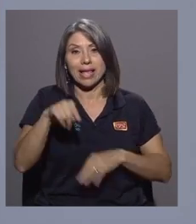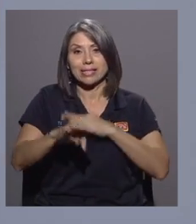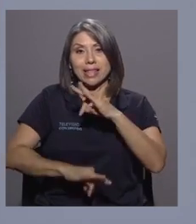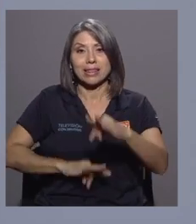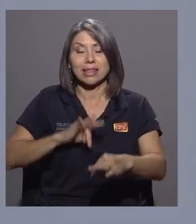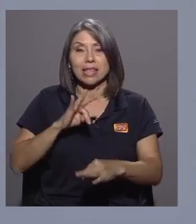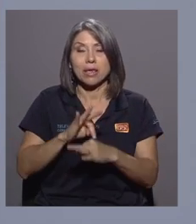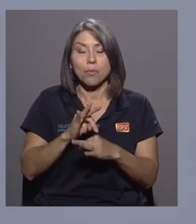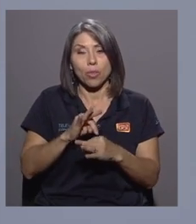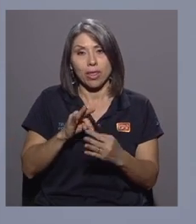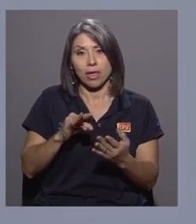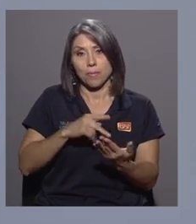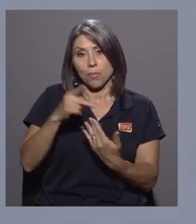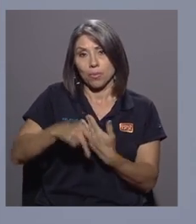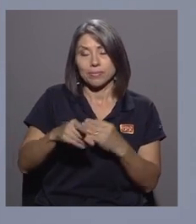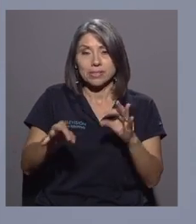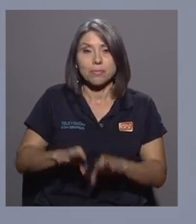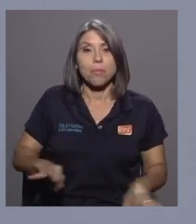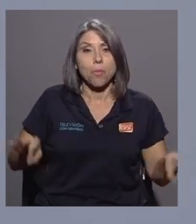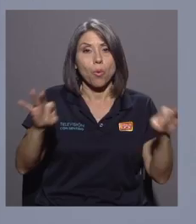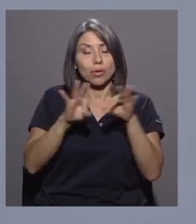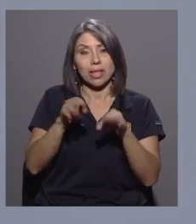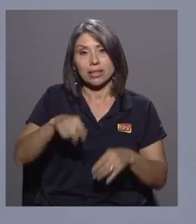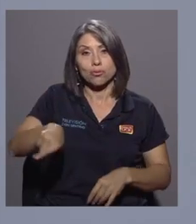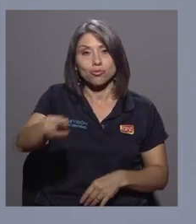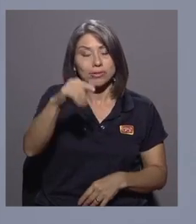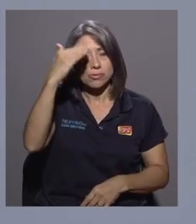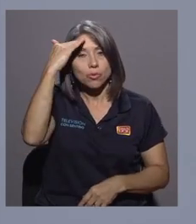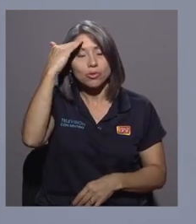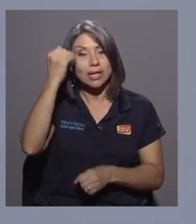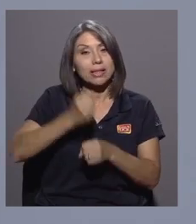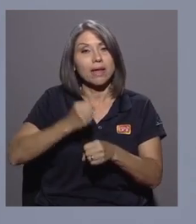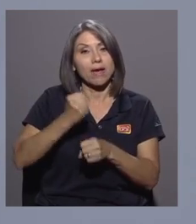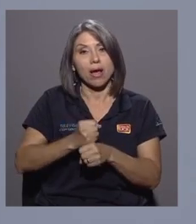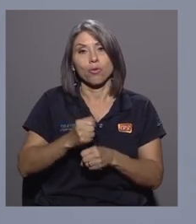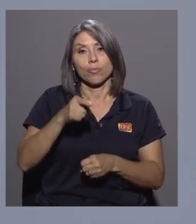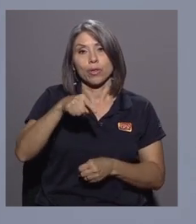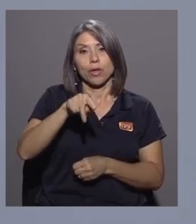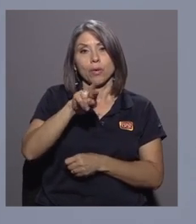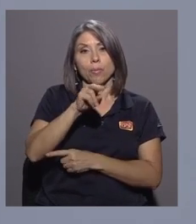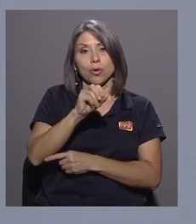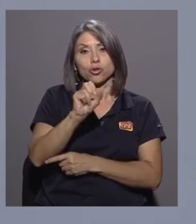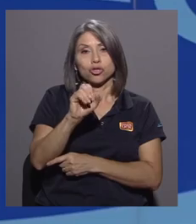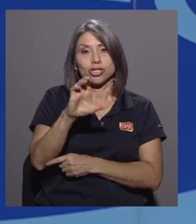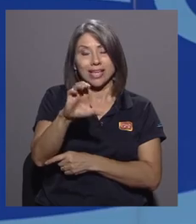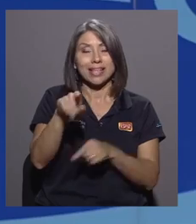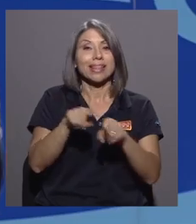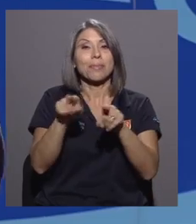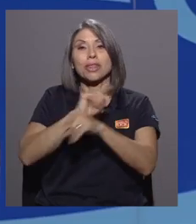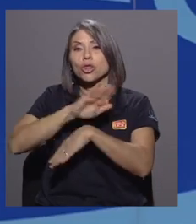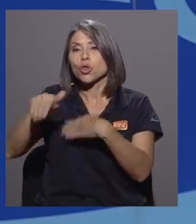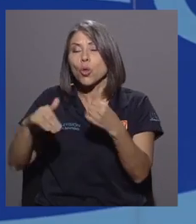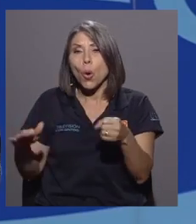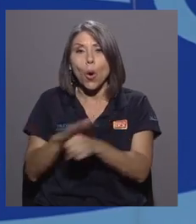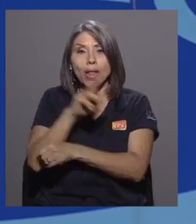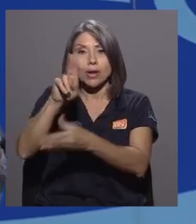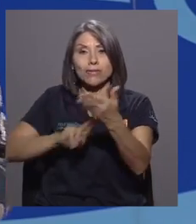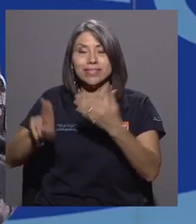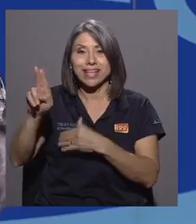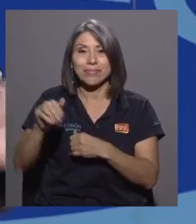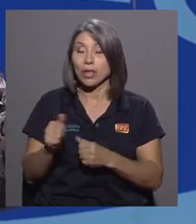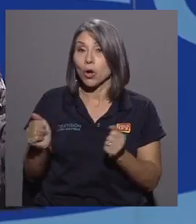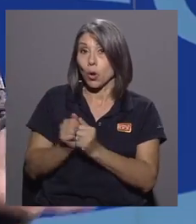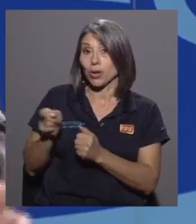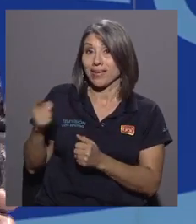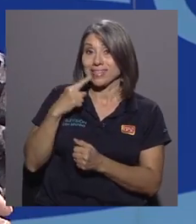proyección es importante para que la gente conozca del trabajo que se hace, tanto en el principio como en el resto de la universidad. Efectivamente, y precisamente con lo que acaba de decir